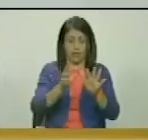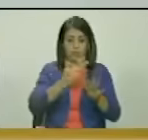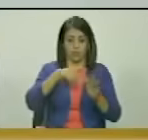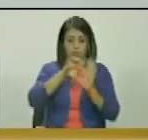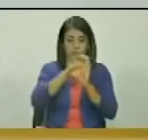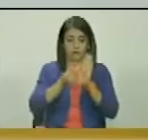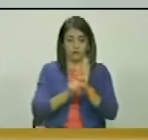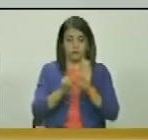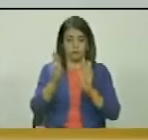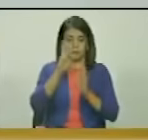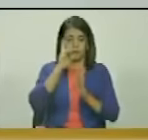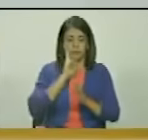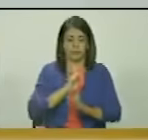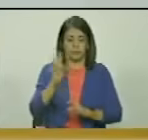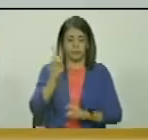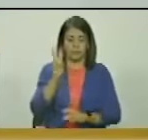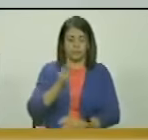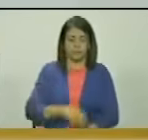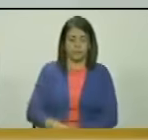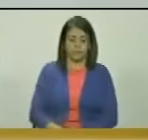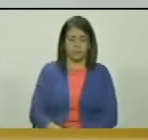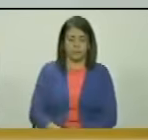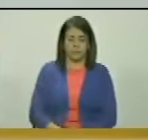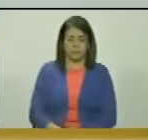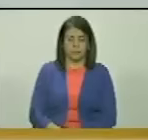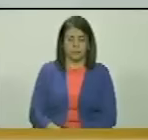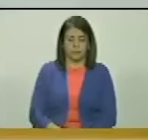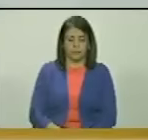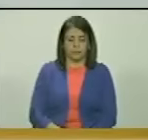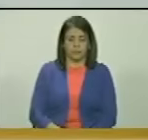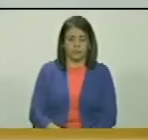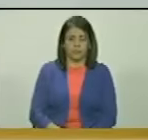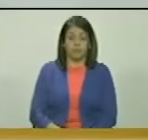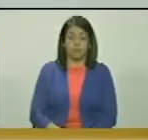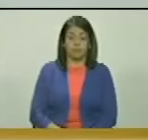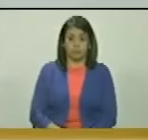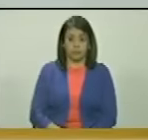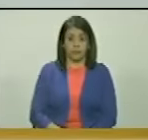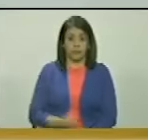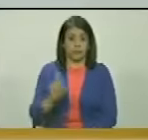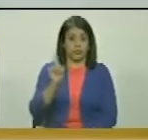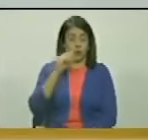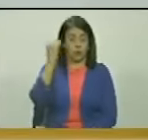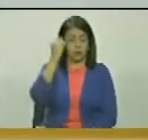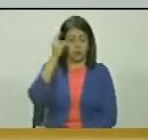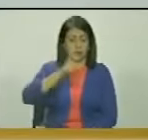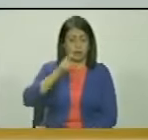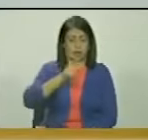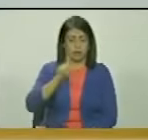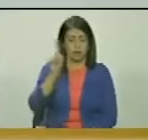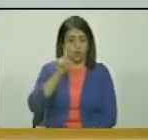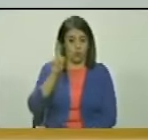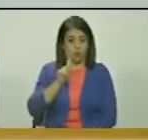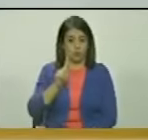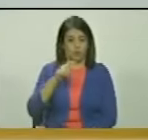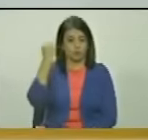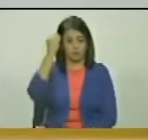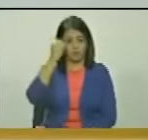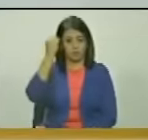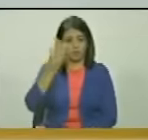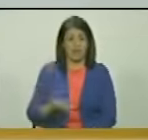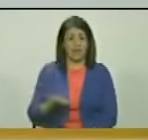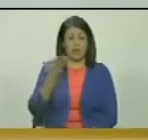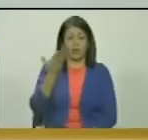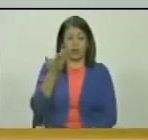constitución de la república bolivariana de venezuela por eso no es que considero necesario sino que considero